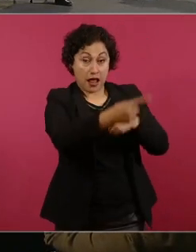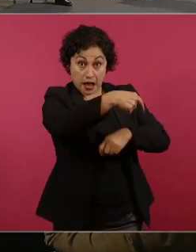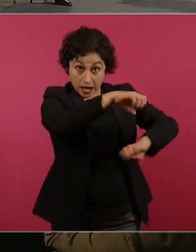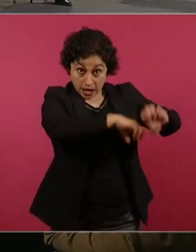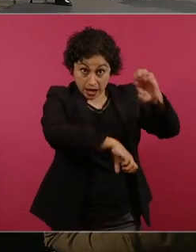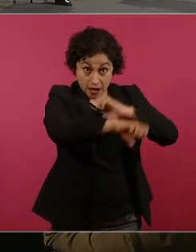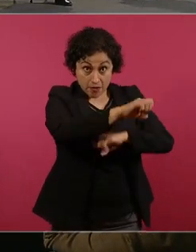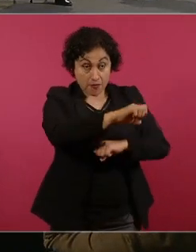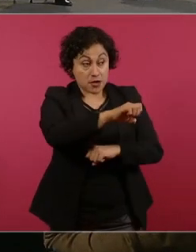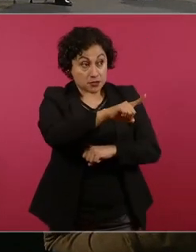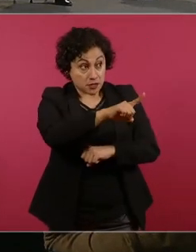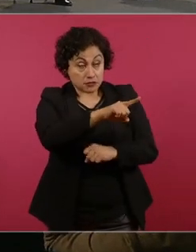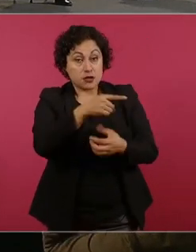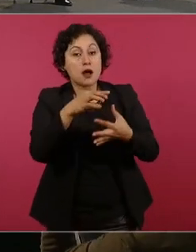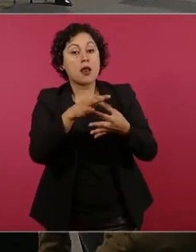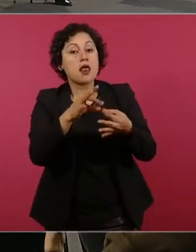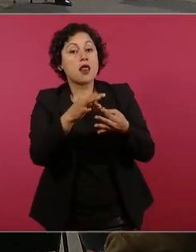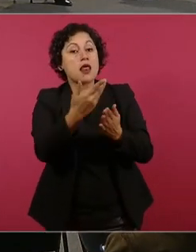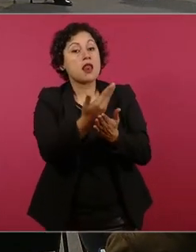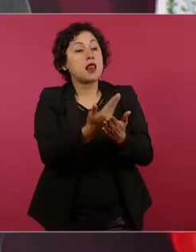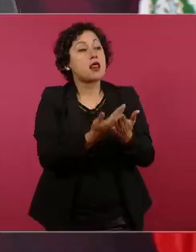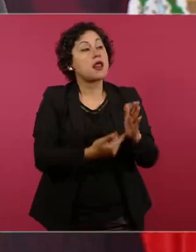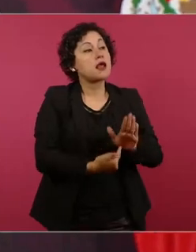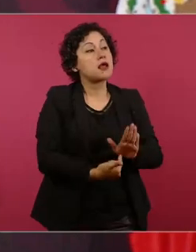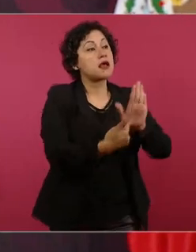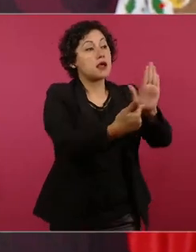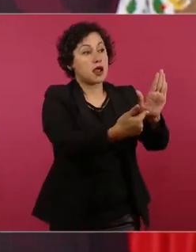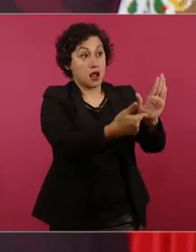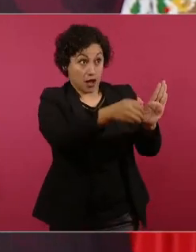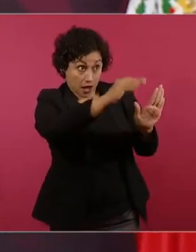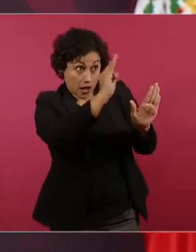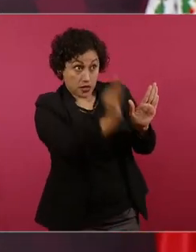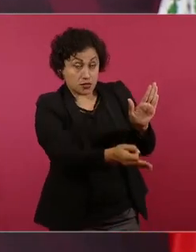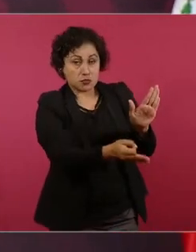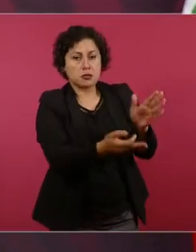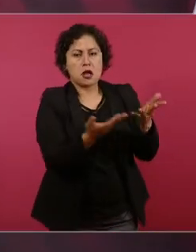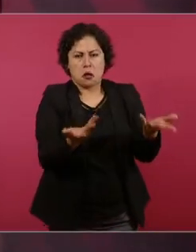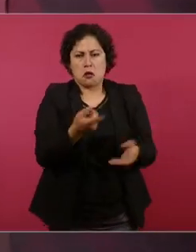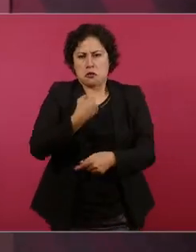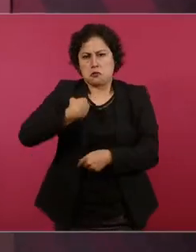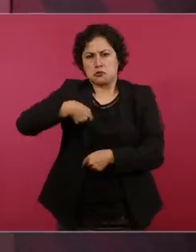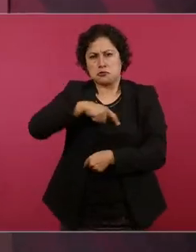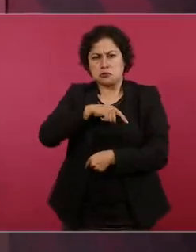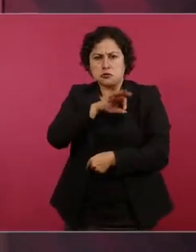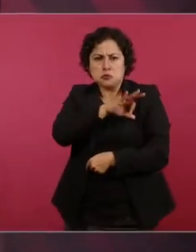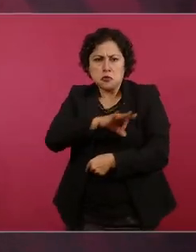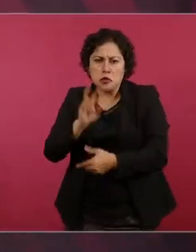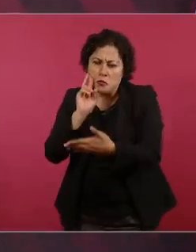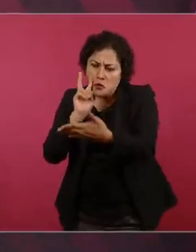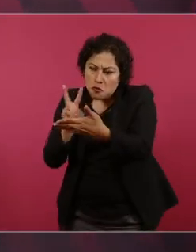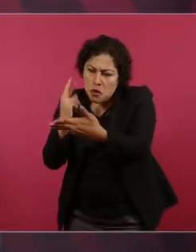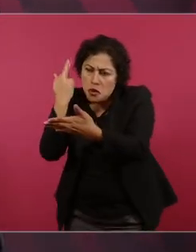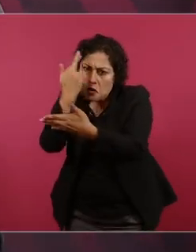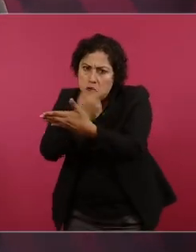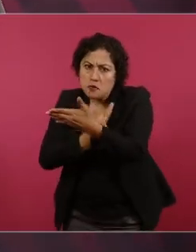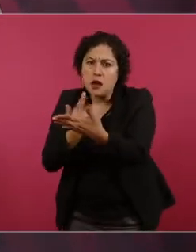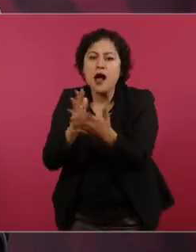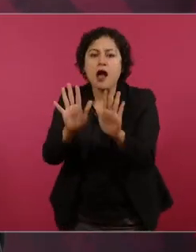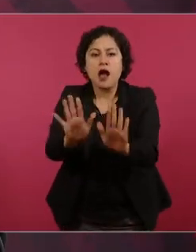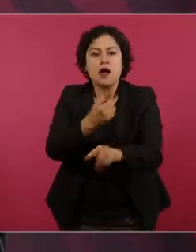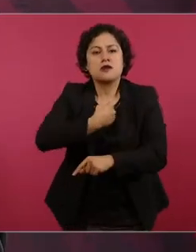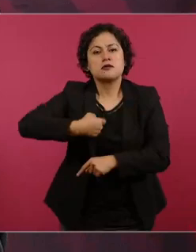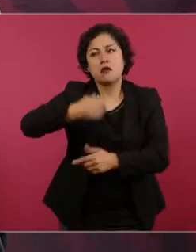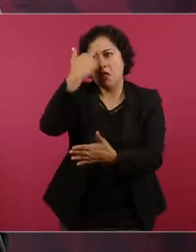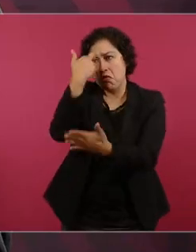y que nosotros teníamos facultad legal o sea que no íbamos a infringir ninguna ley no íbamos a